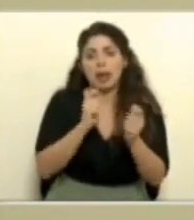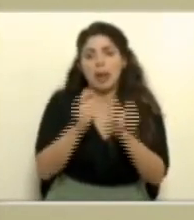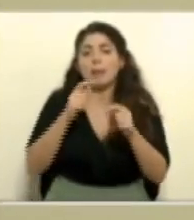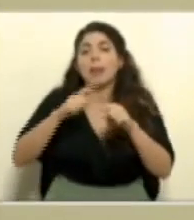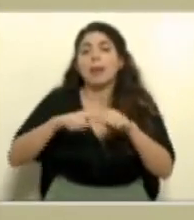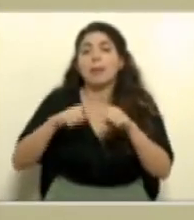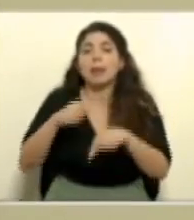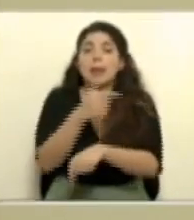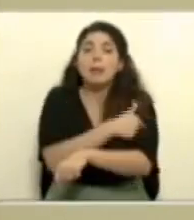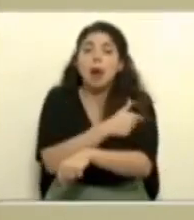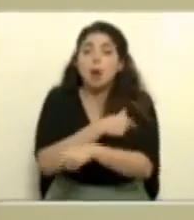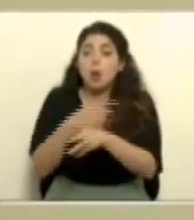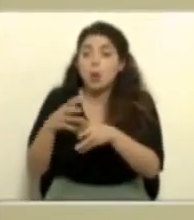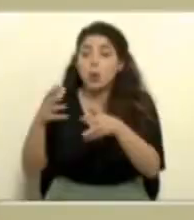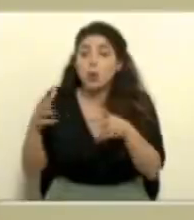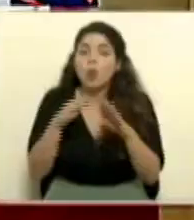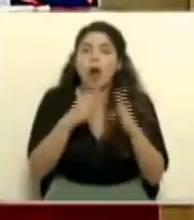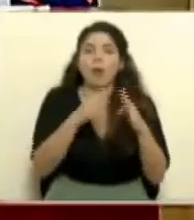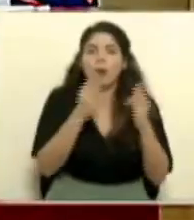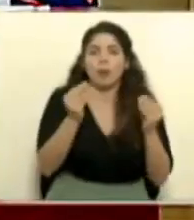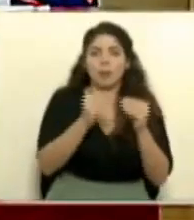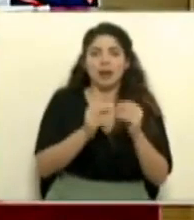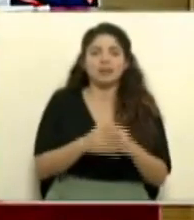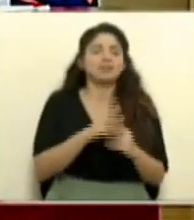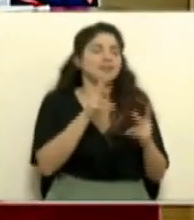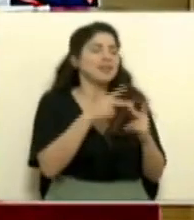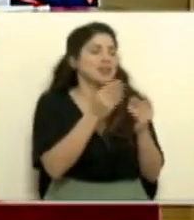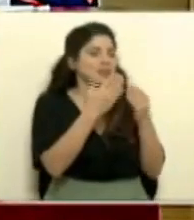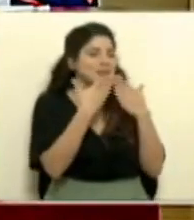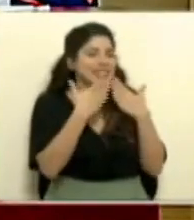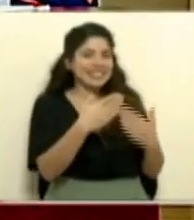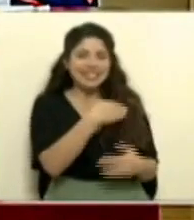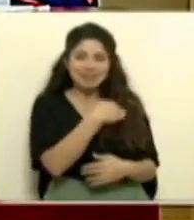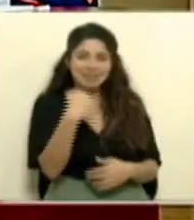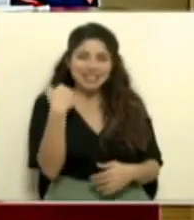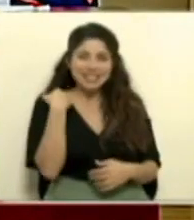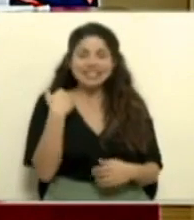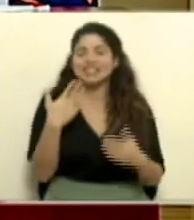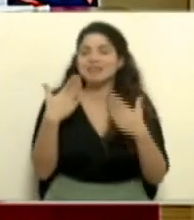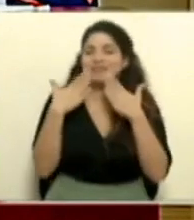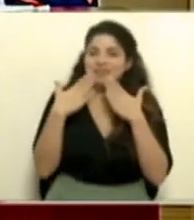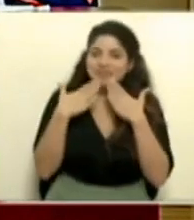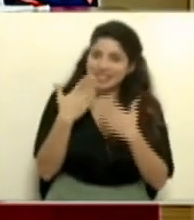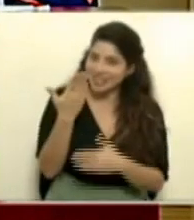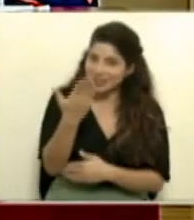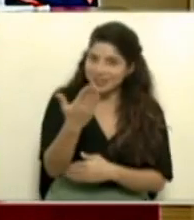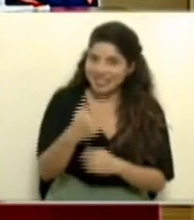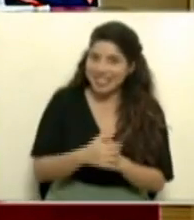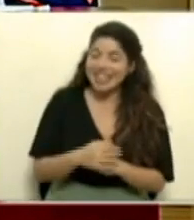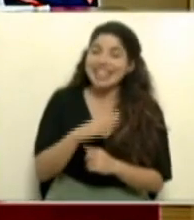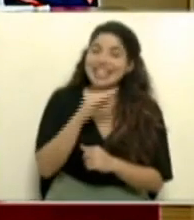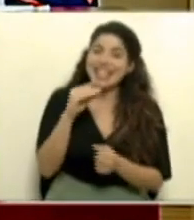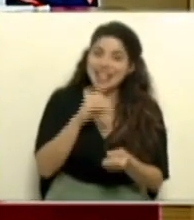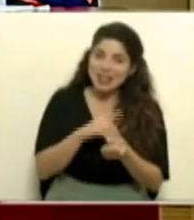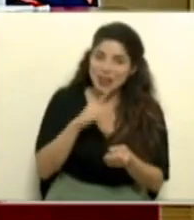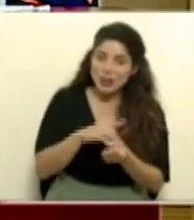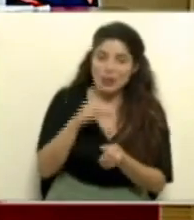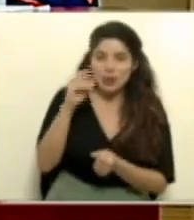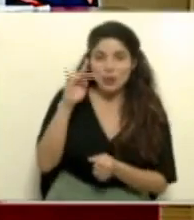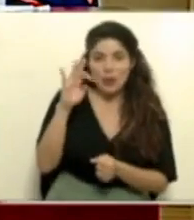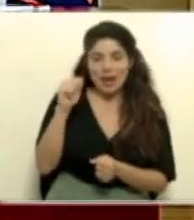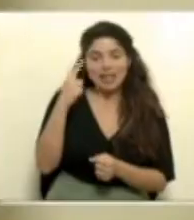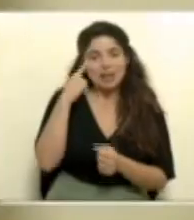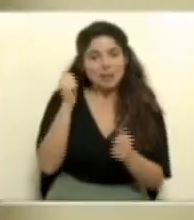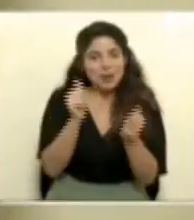comportamiento en aplicación de vacunas perfecto muchísimas gracias ministro le agradecemos a usted y al doctor Duarte habernos